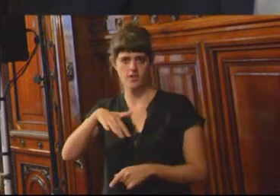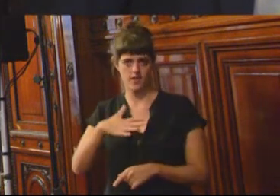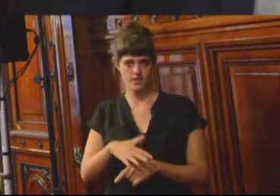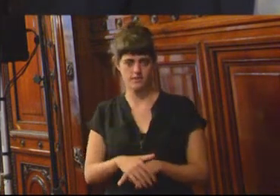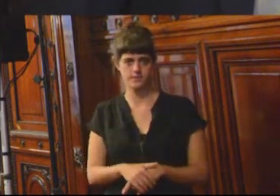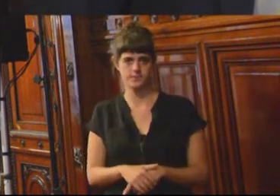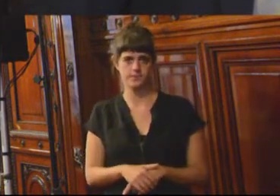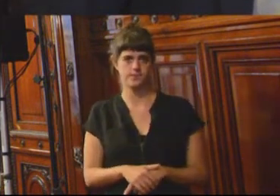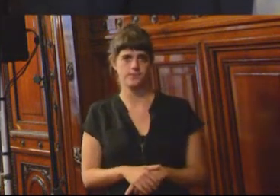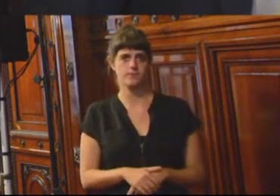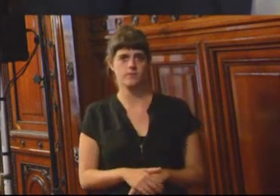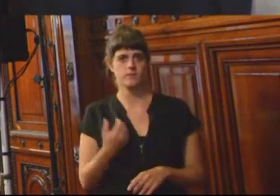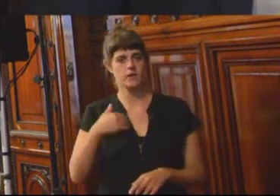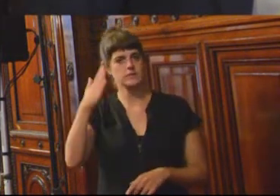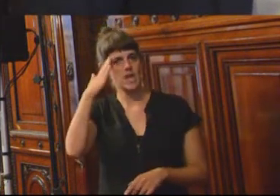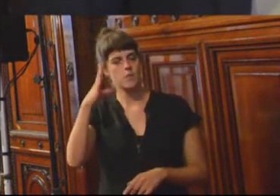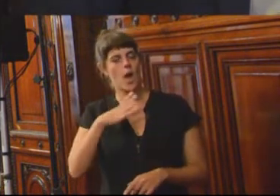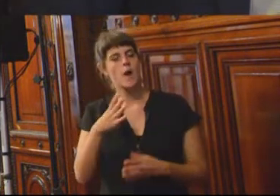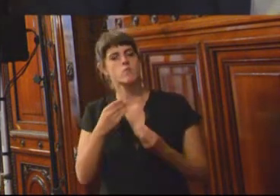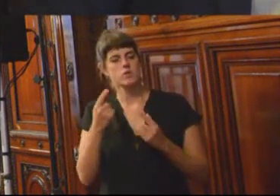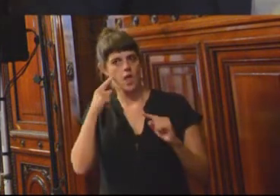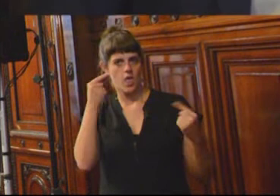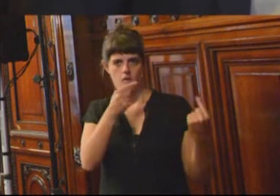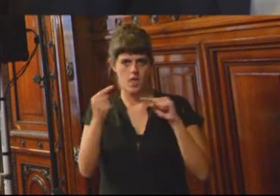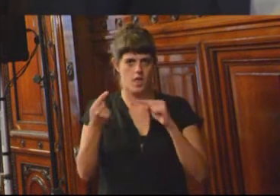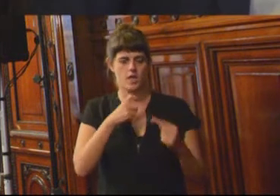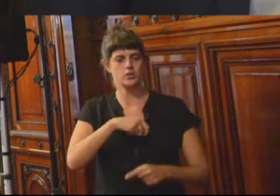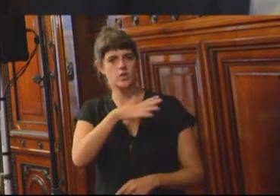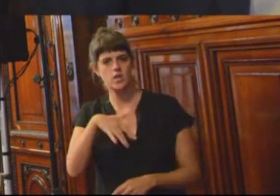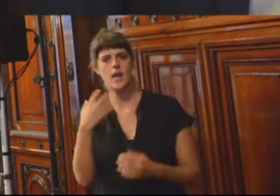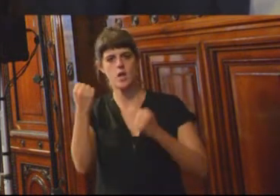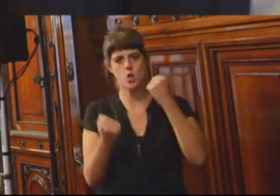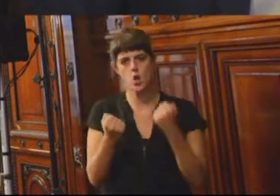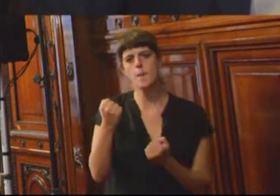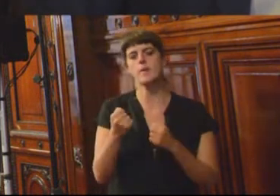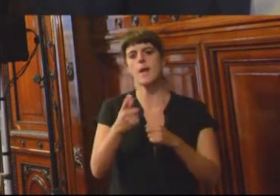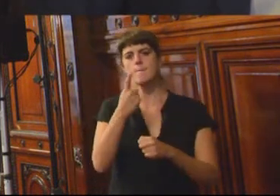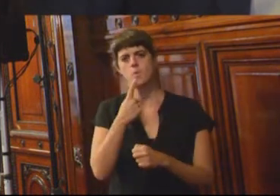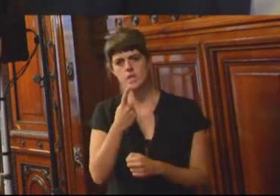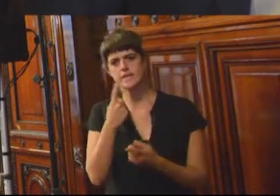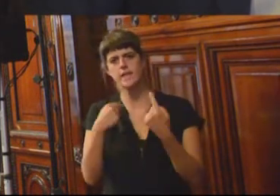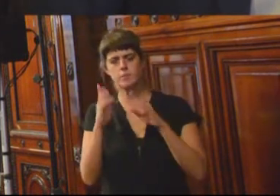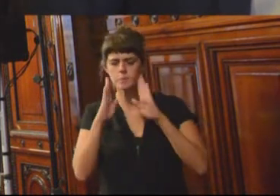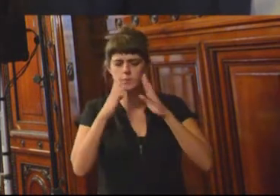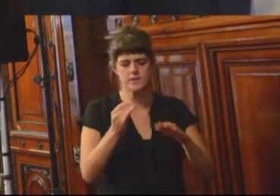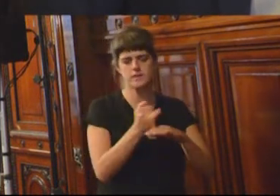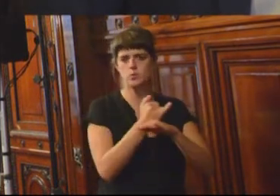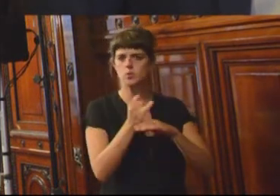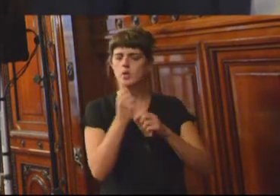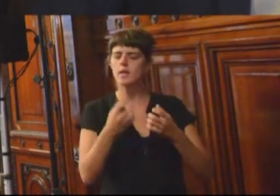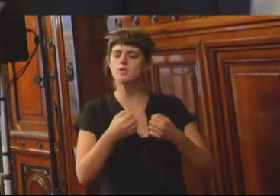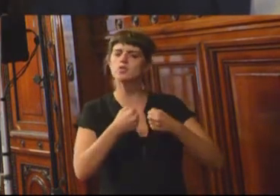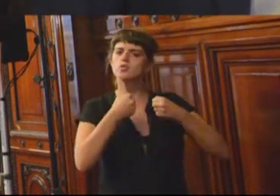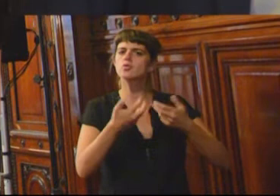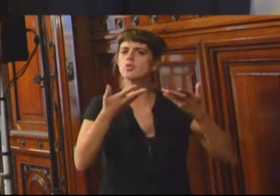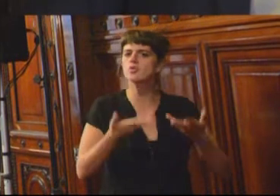Sabemos que está atravesada por todas las contradicciones sociales, económicas, políticas. Tenemos que crear entonces una institución que soporte y sostenga las mismas.